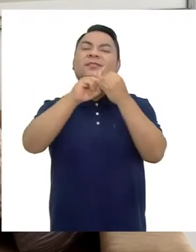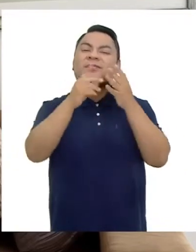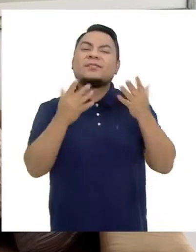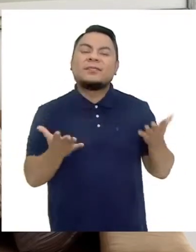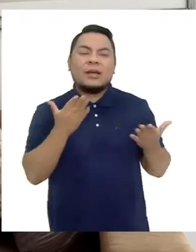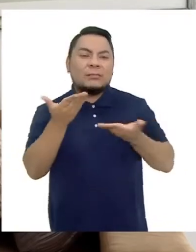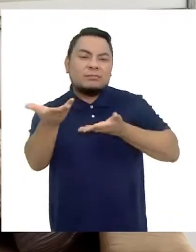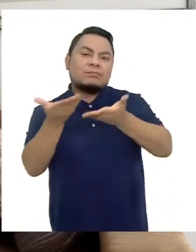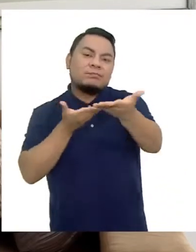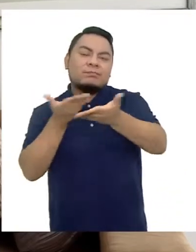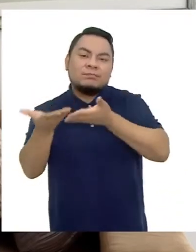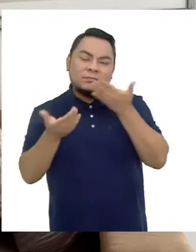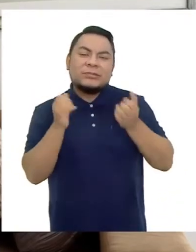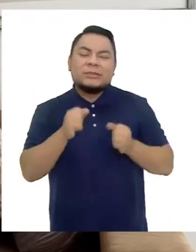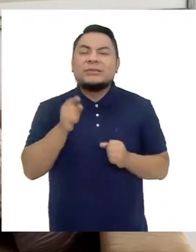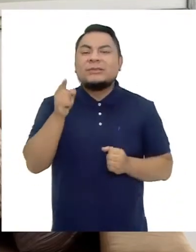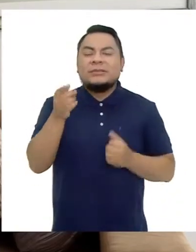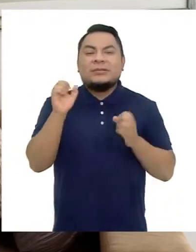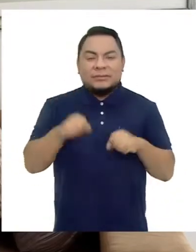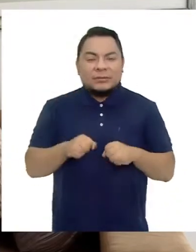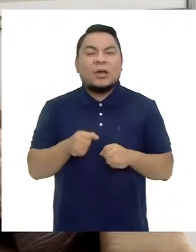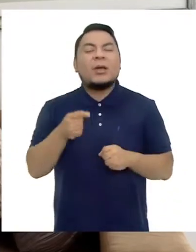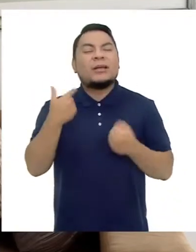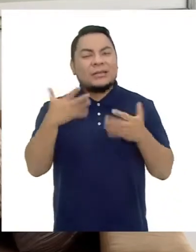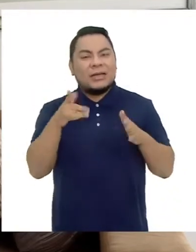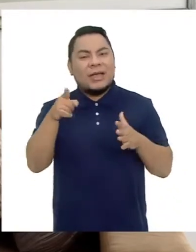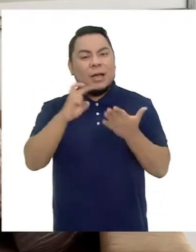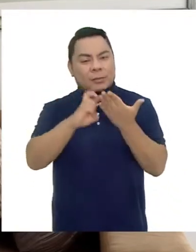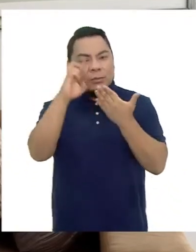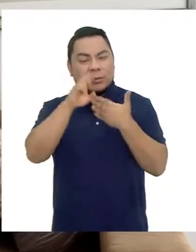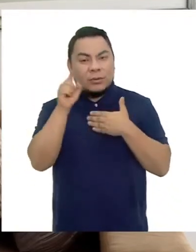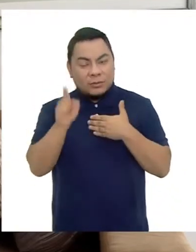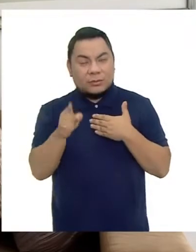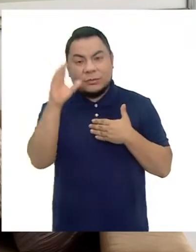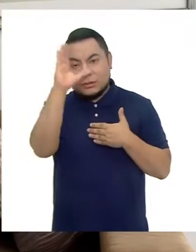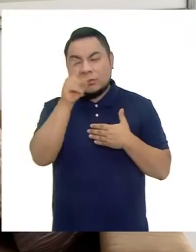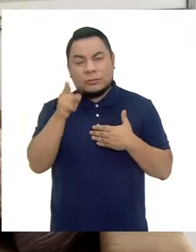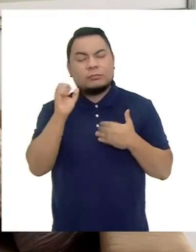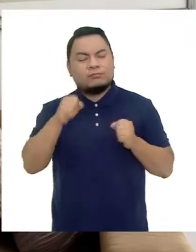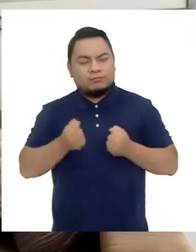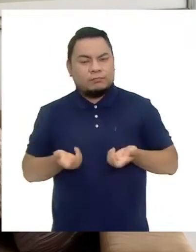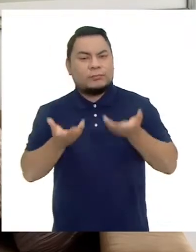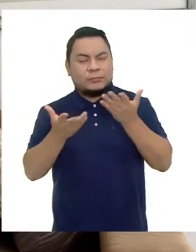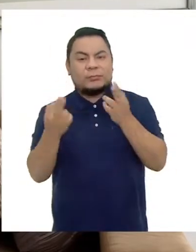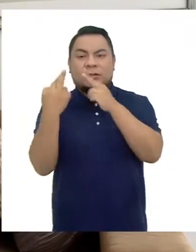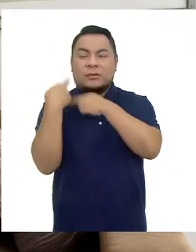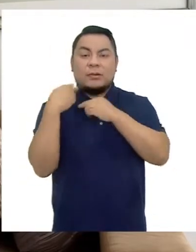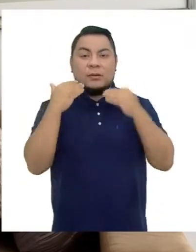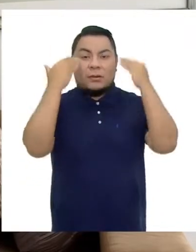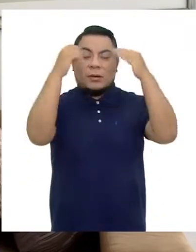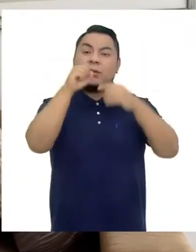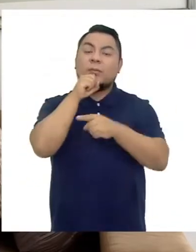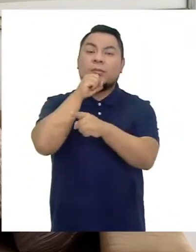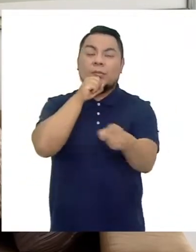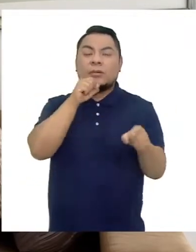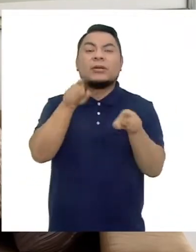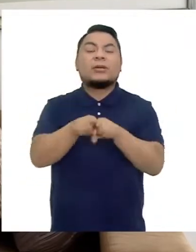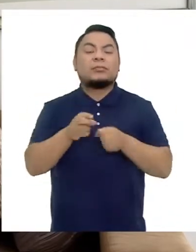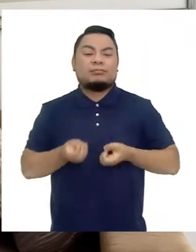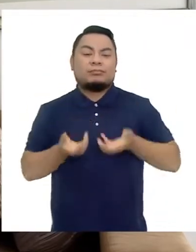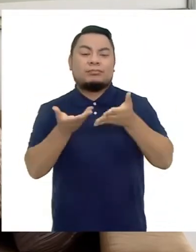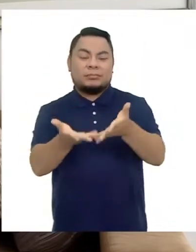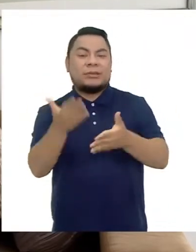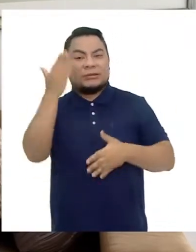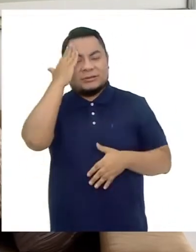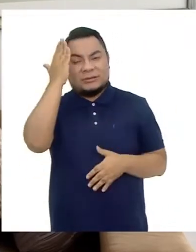Diversos tipos De intercambios Intergeneracionales Ya que el programa Busca reivindicar El rol Del adulto mayor